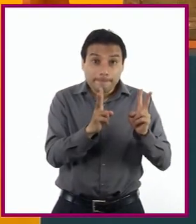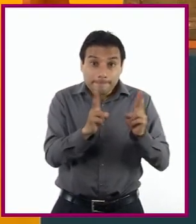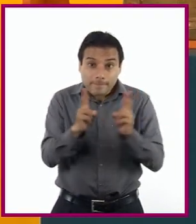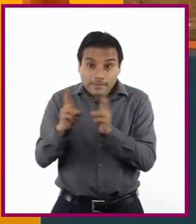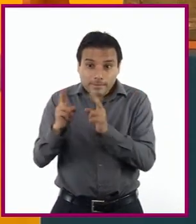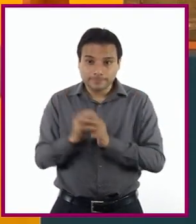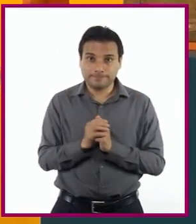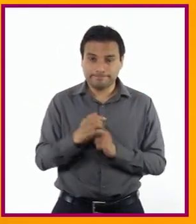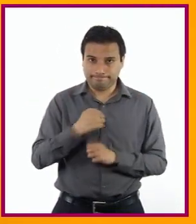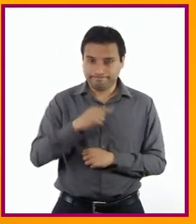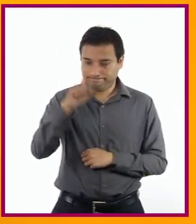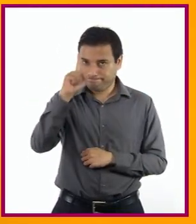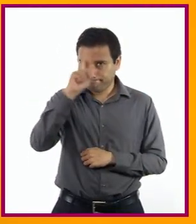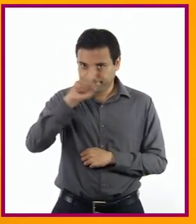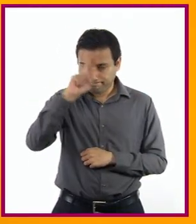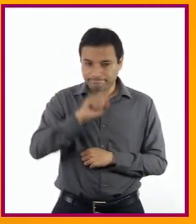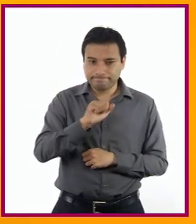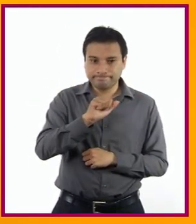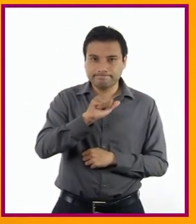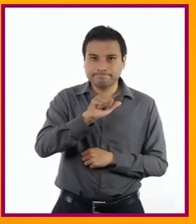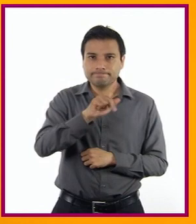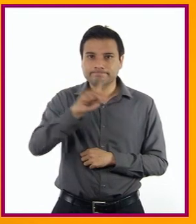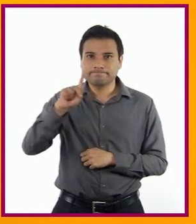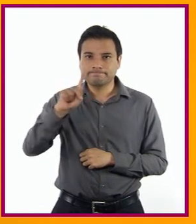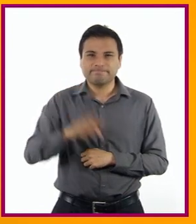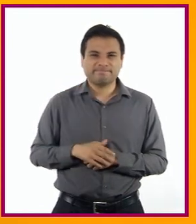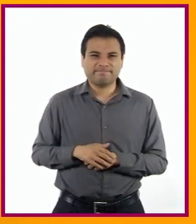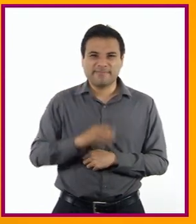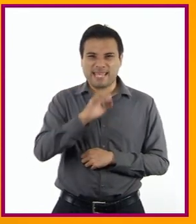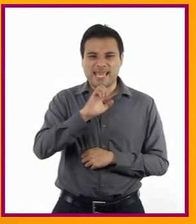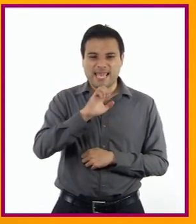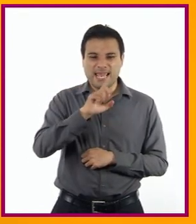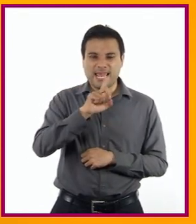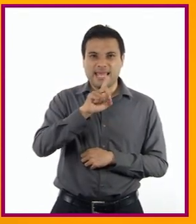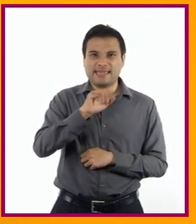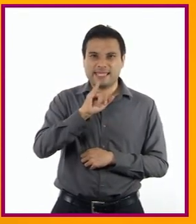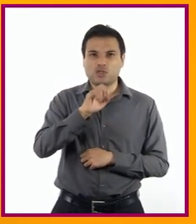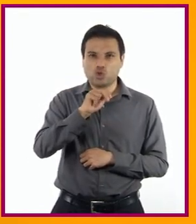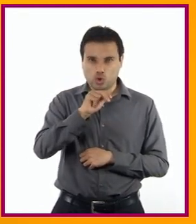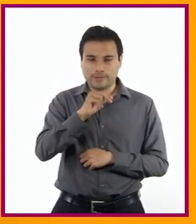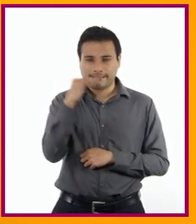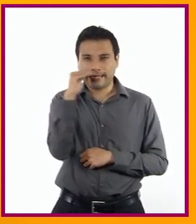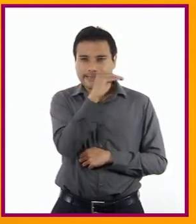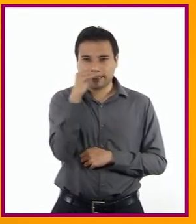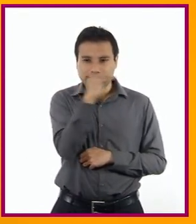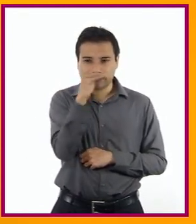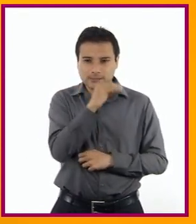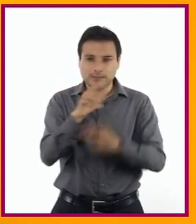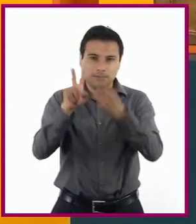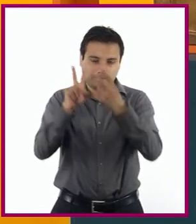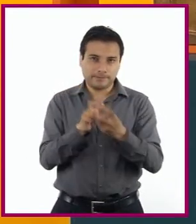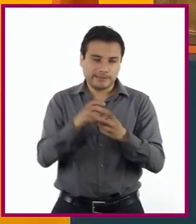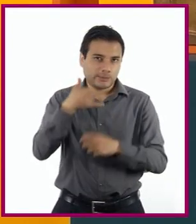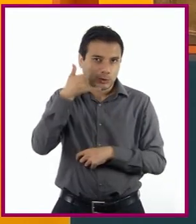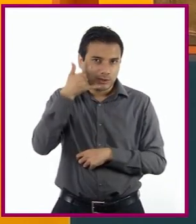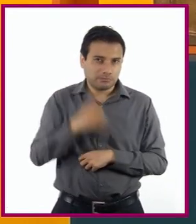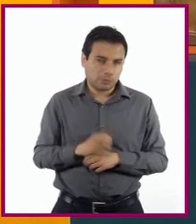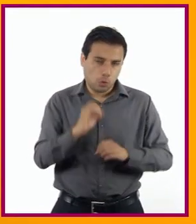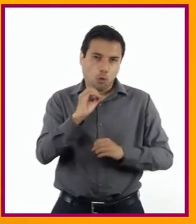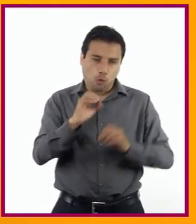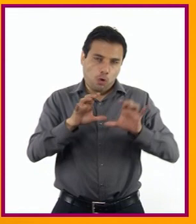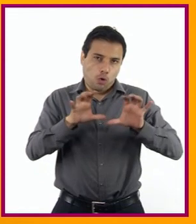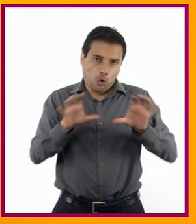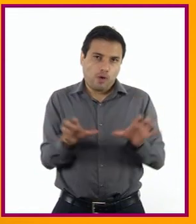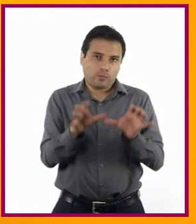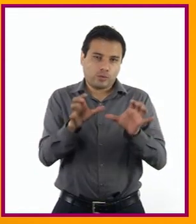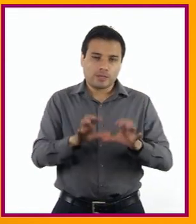Les recomiendo Bajar aplicaciones básicas De edición de video Y de uso libre Que pueden usar En su celular O computadora Si es